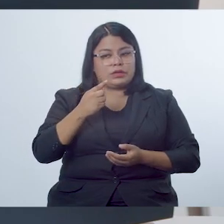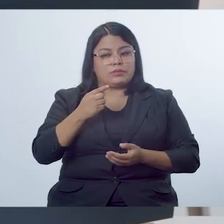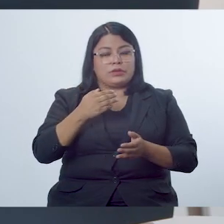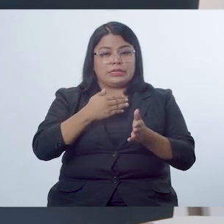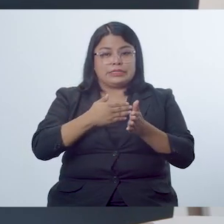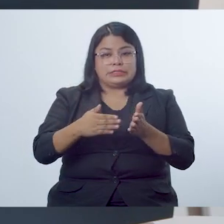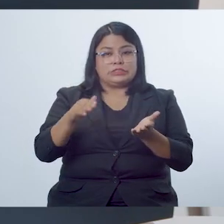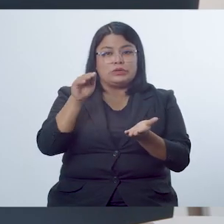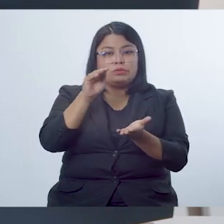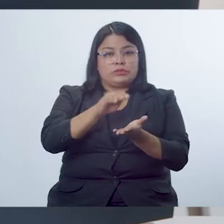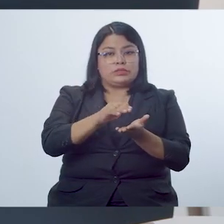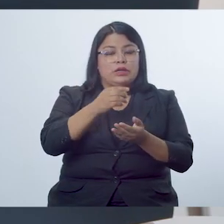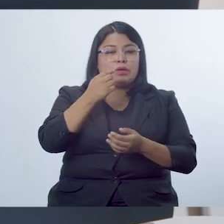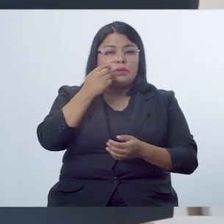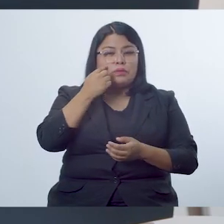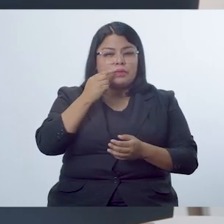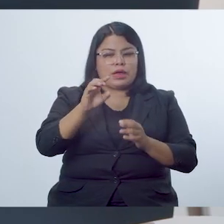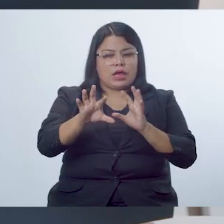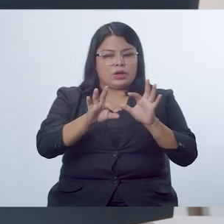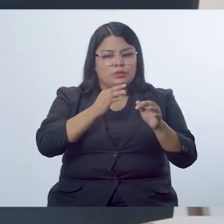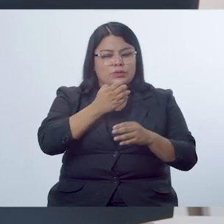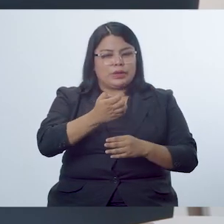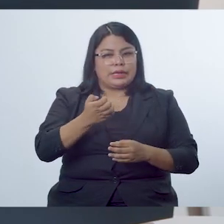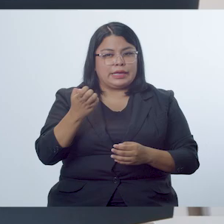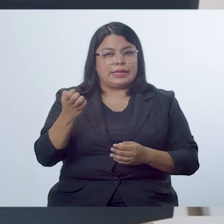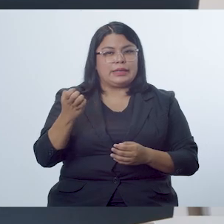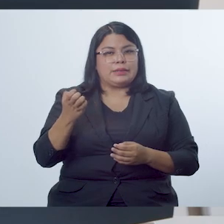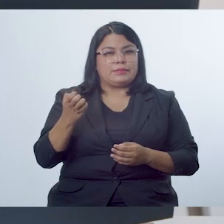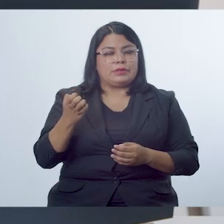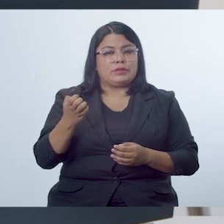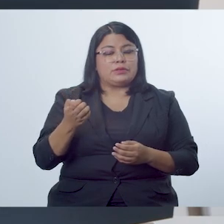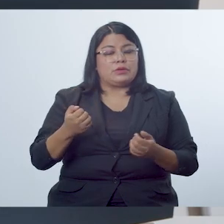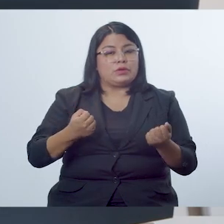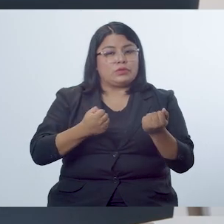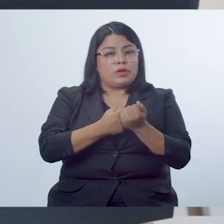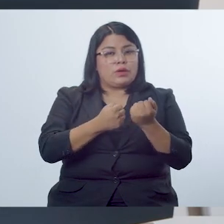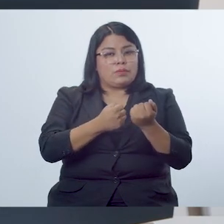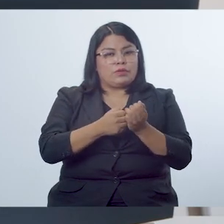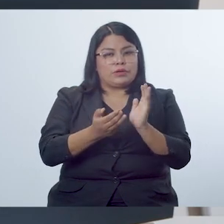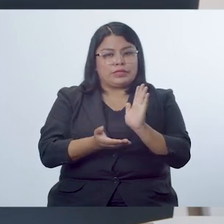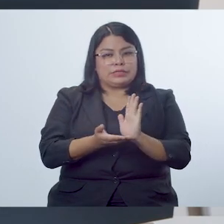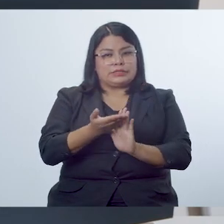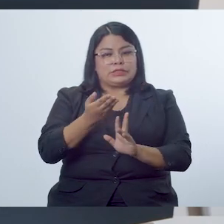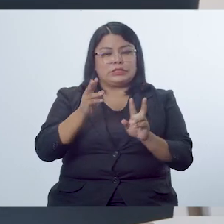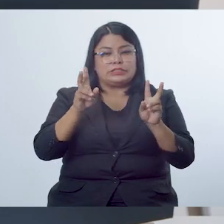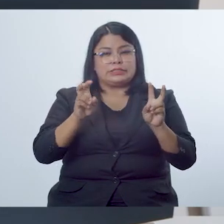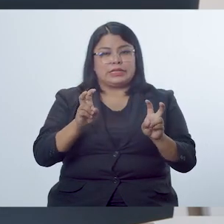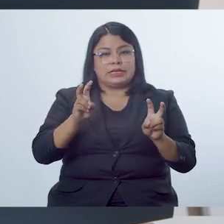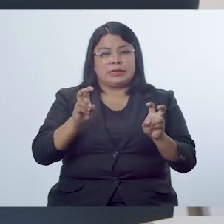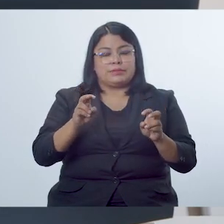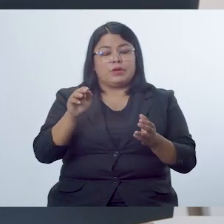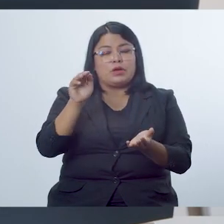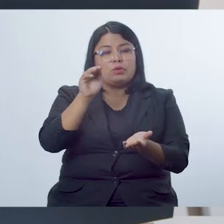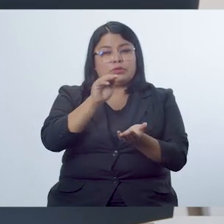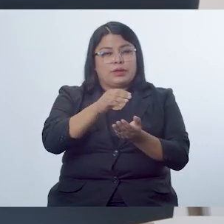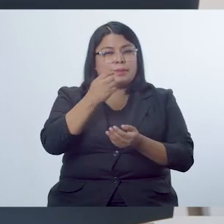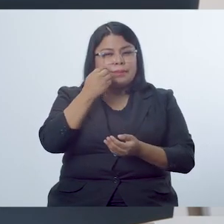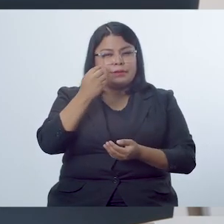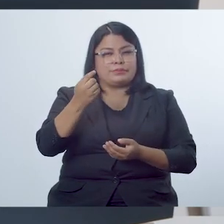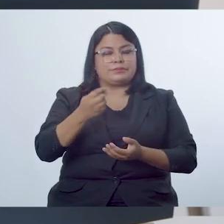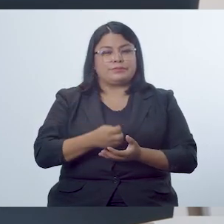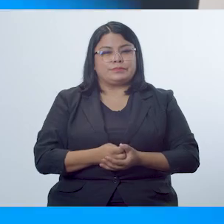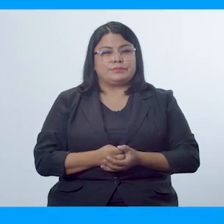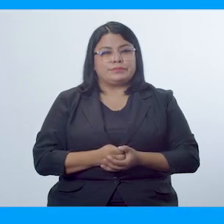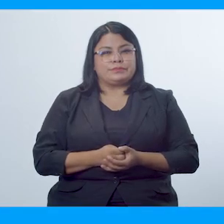entrada de unidad, donde encontraremos algunos elementos que nos orientarán para el desarrollo de los contenidos de las unidades. Veamos.